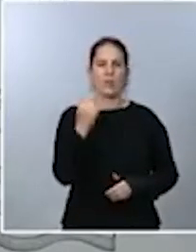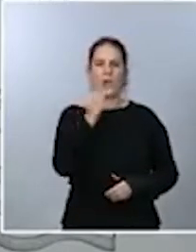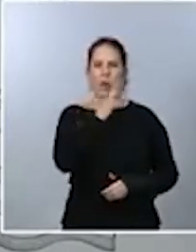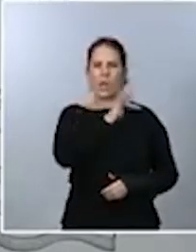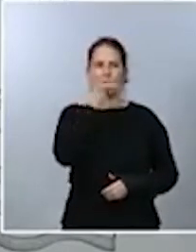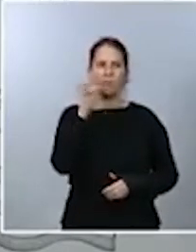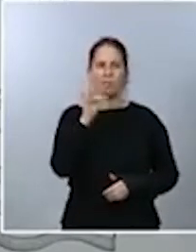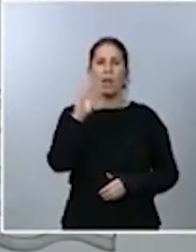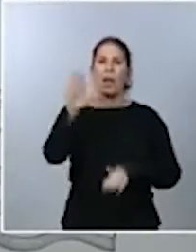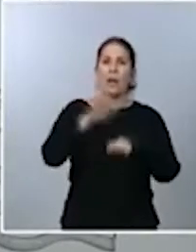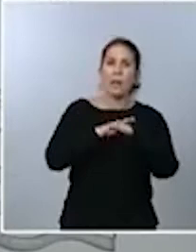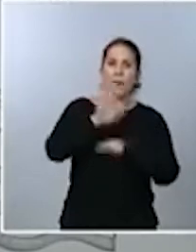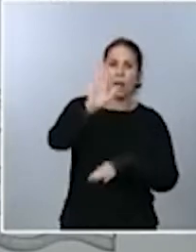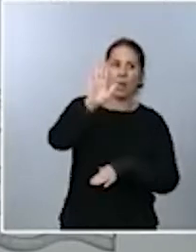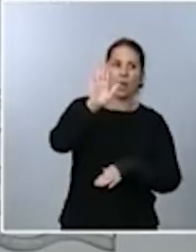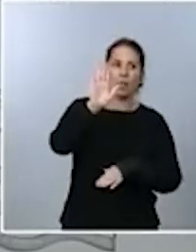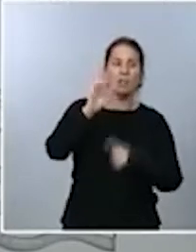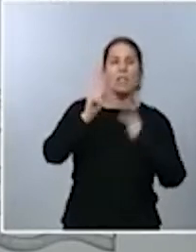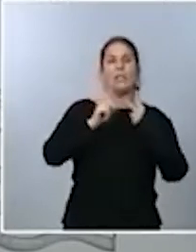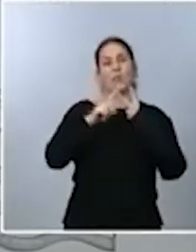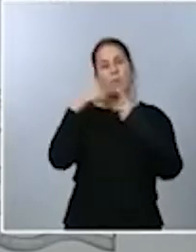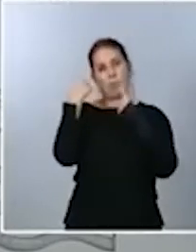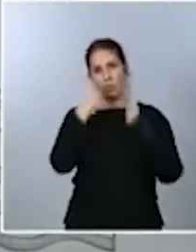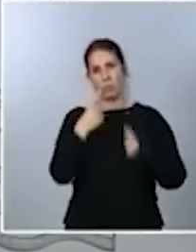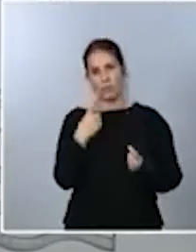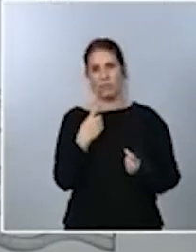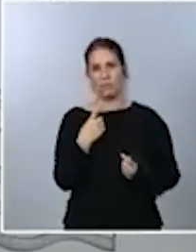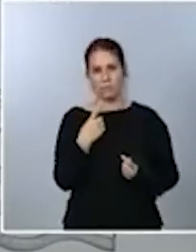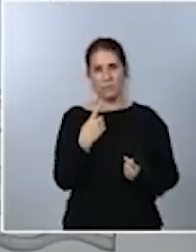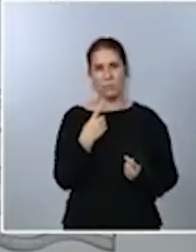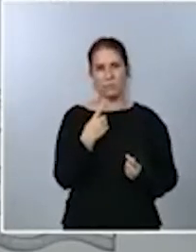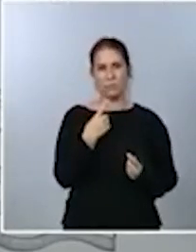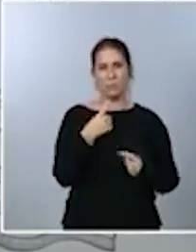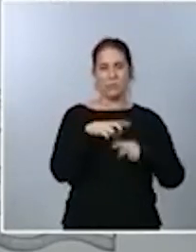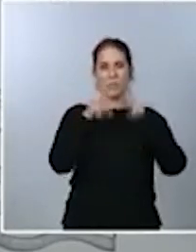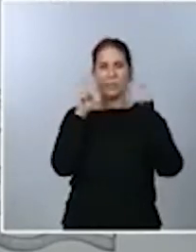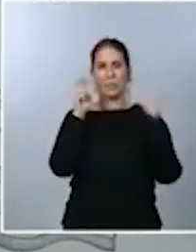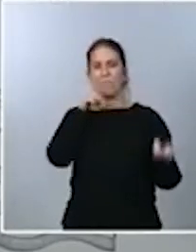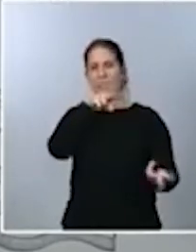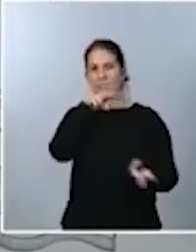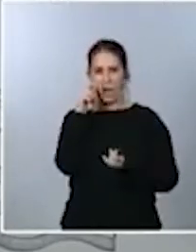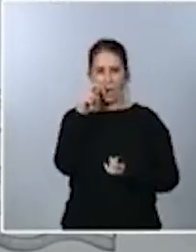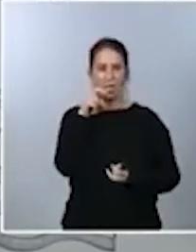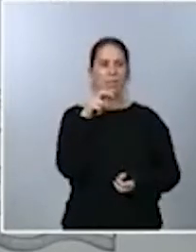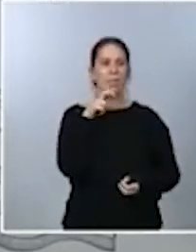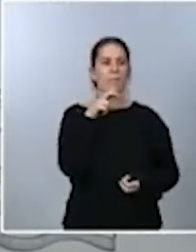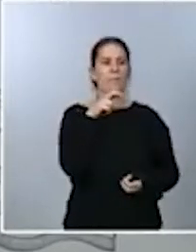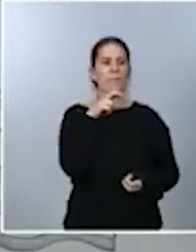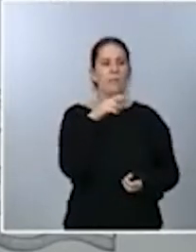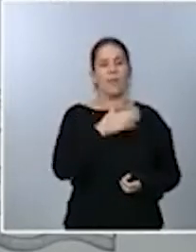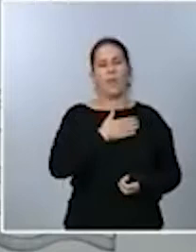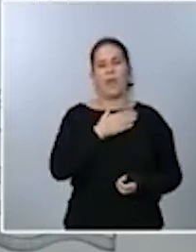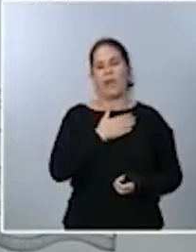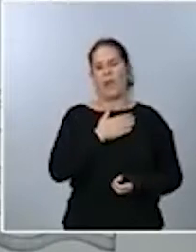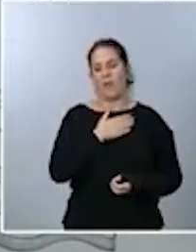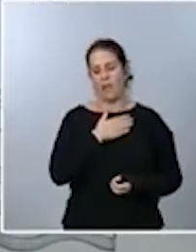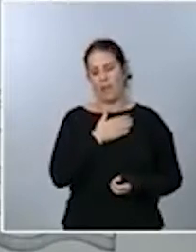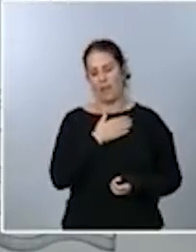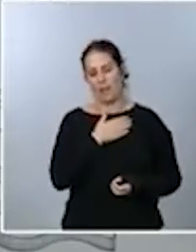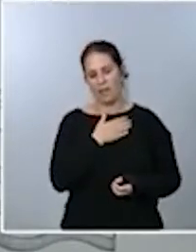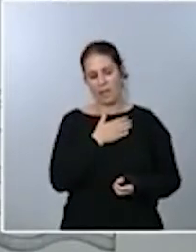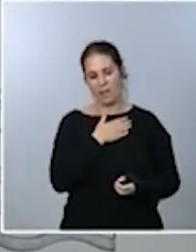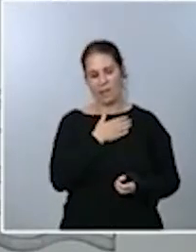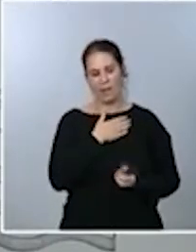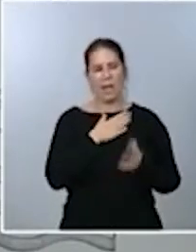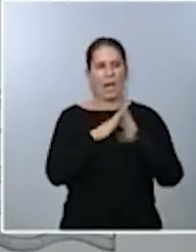disculpa, Marcos. Tenía una segunda pregunta relativa a la parte fiscal y del acuerdo con Unidas